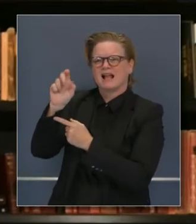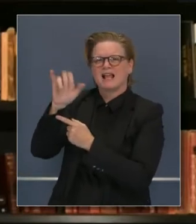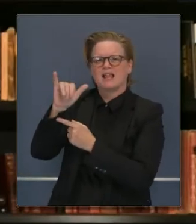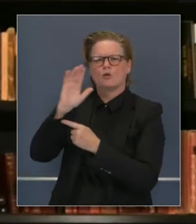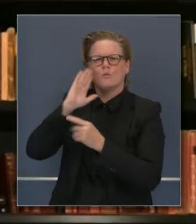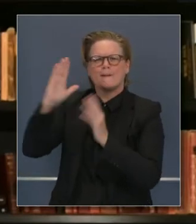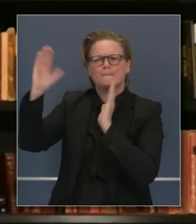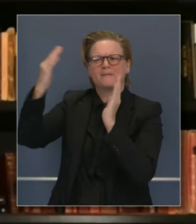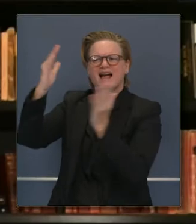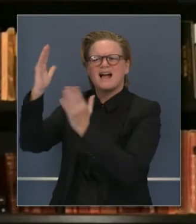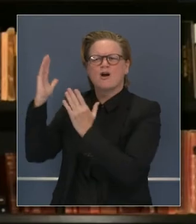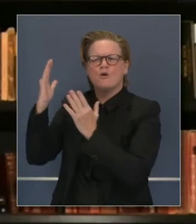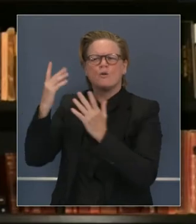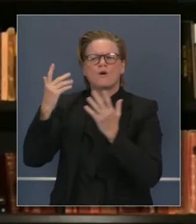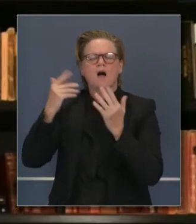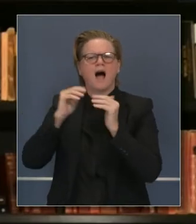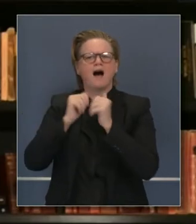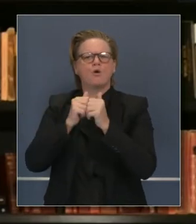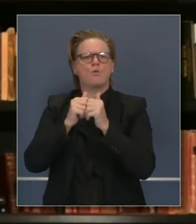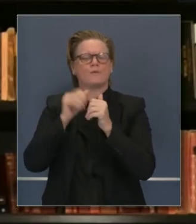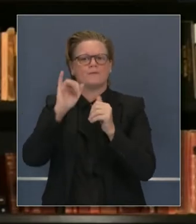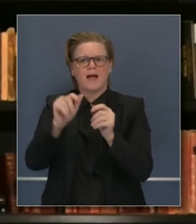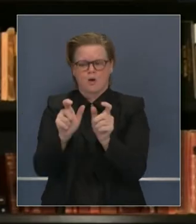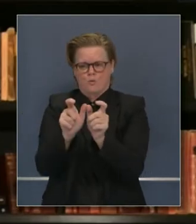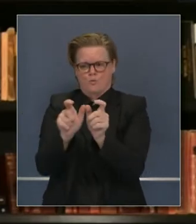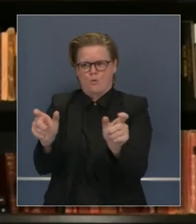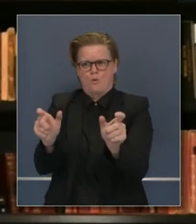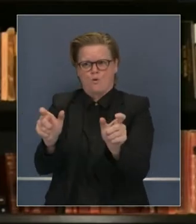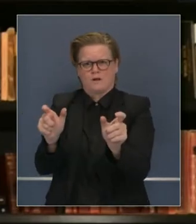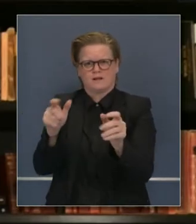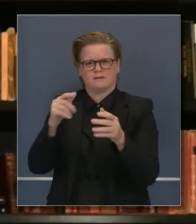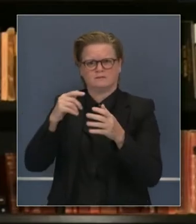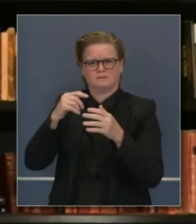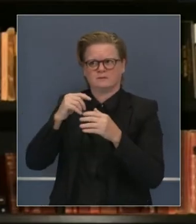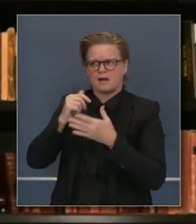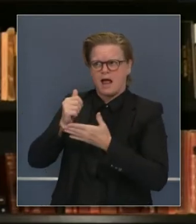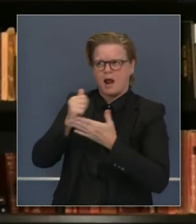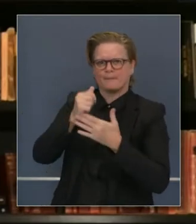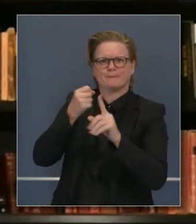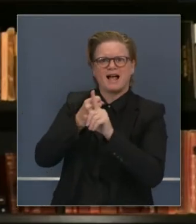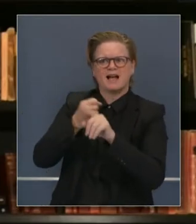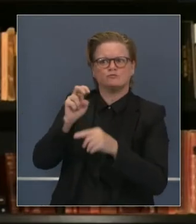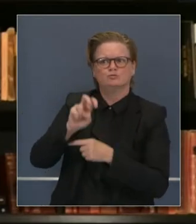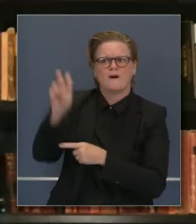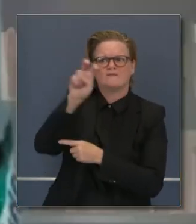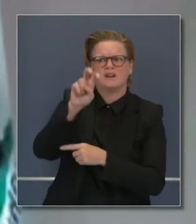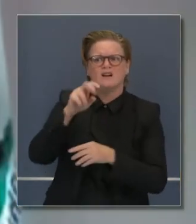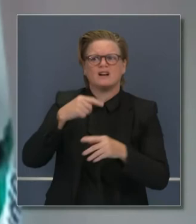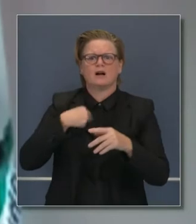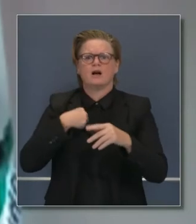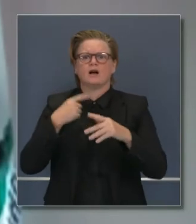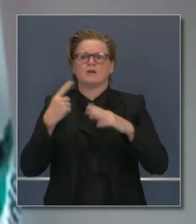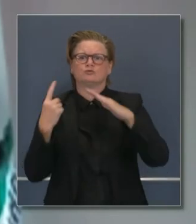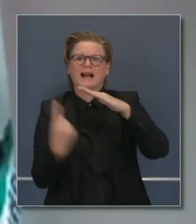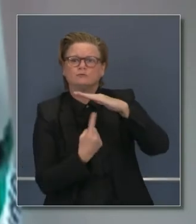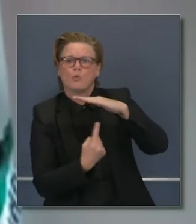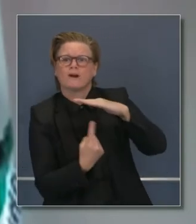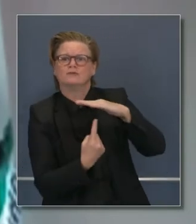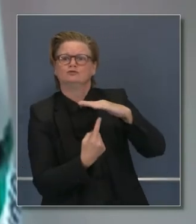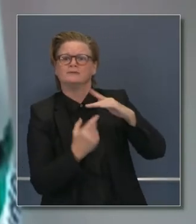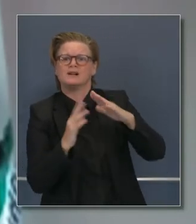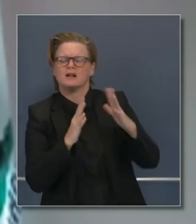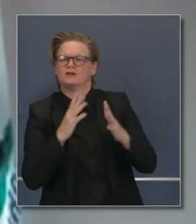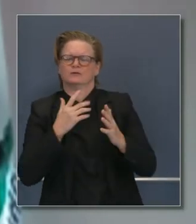nuevas pautas de cuarentena y cómo impactarían los viajes. Y también las estrategias generales para aislamiento en el Estado.